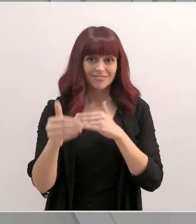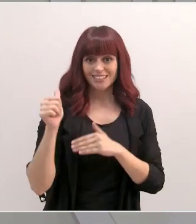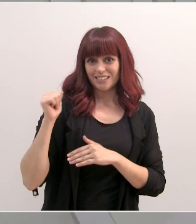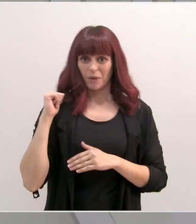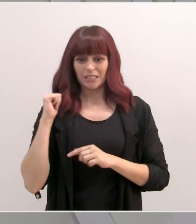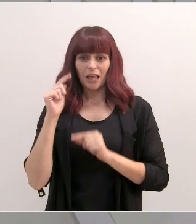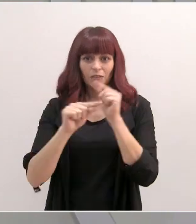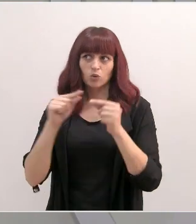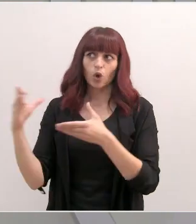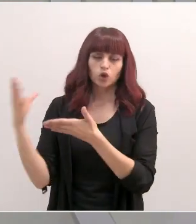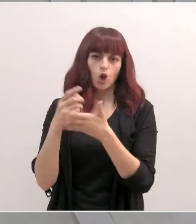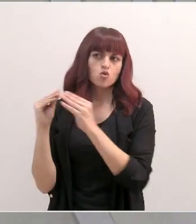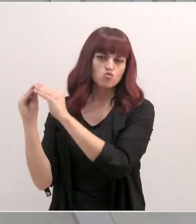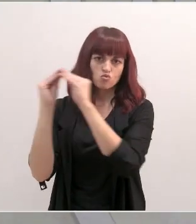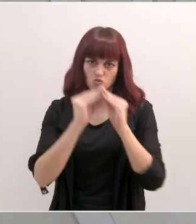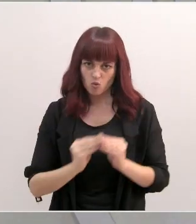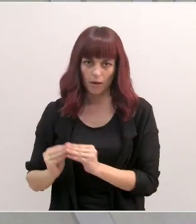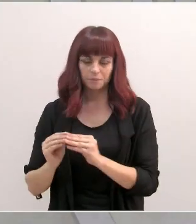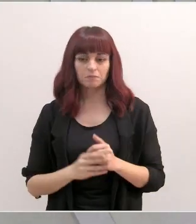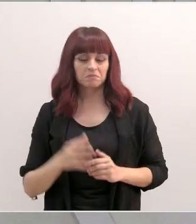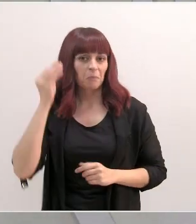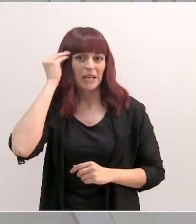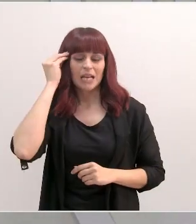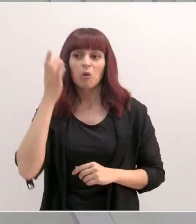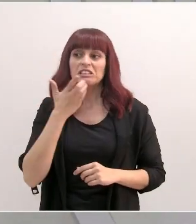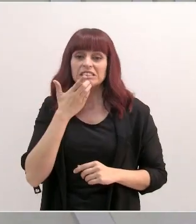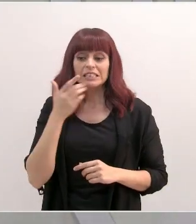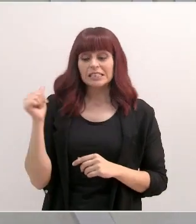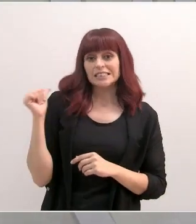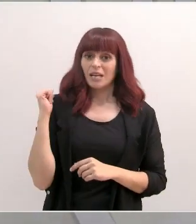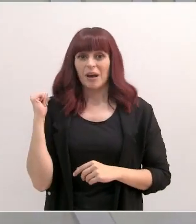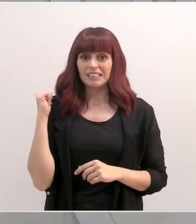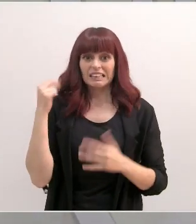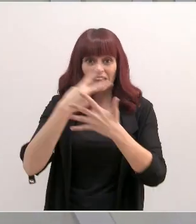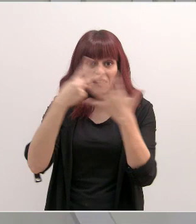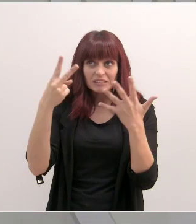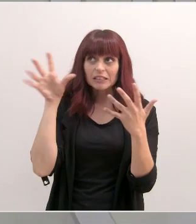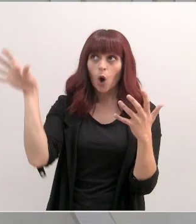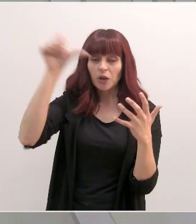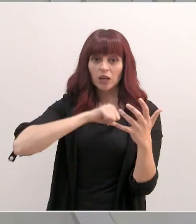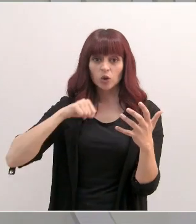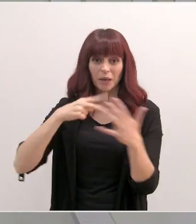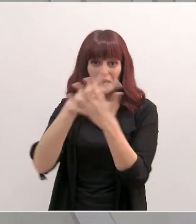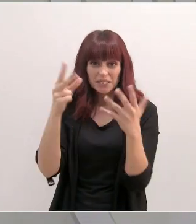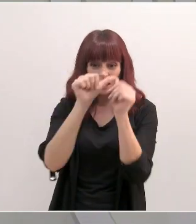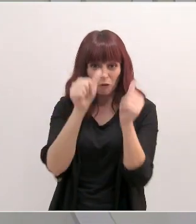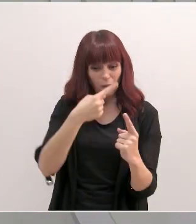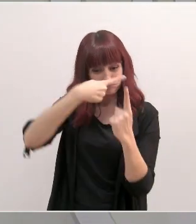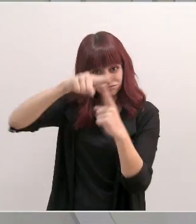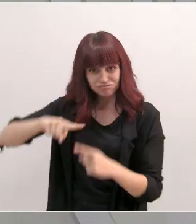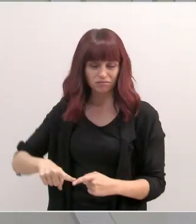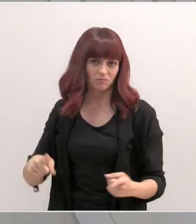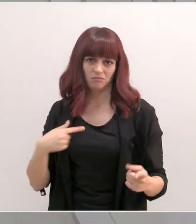Semana Santa. Consideramos que sería un error afrontar la Semana Santa de 17 formas diferentes, teniendo como